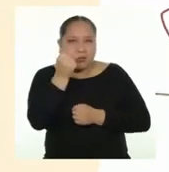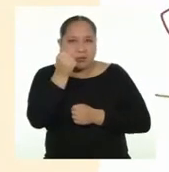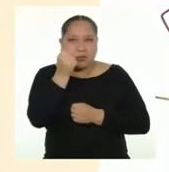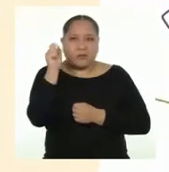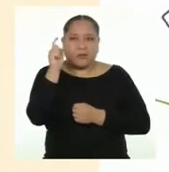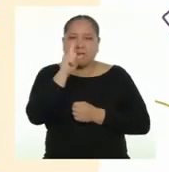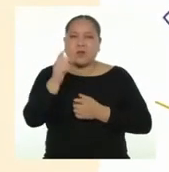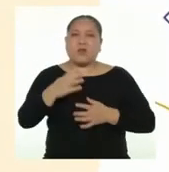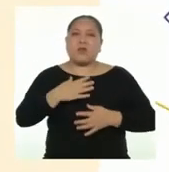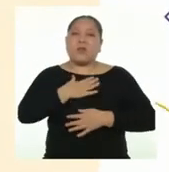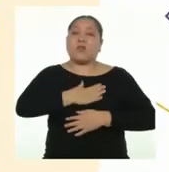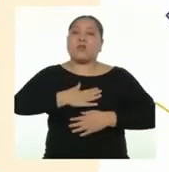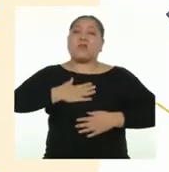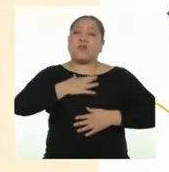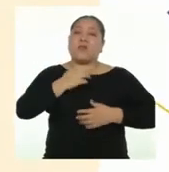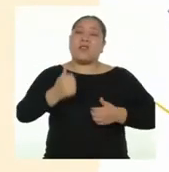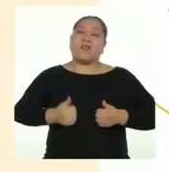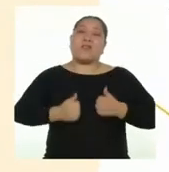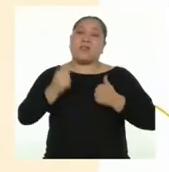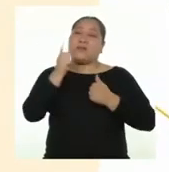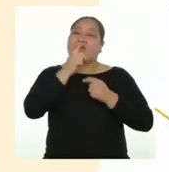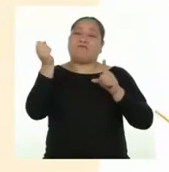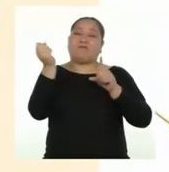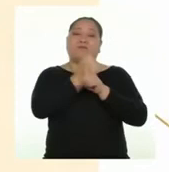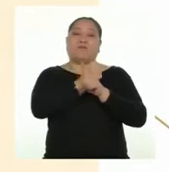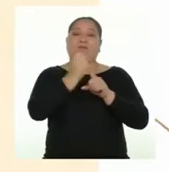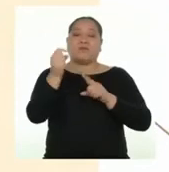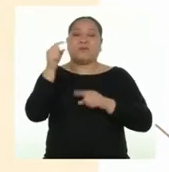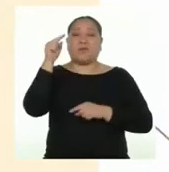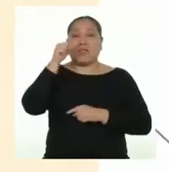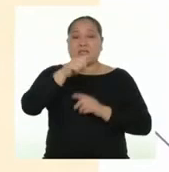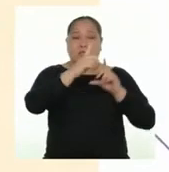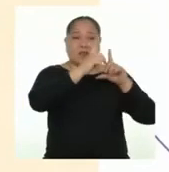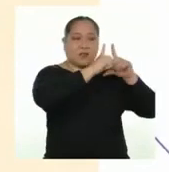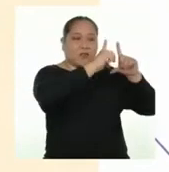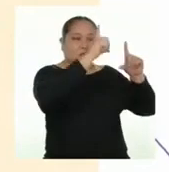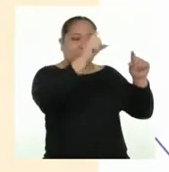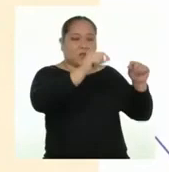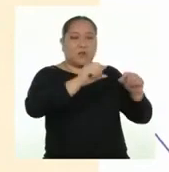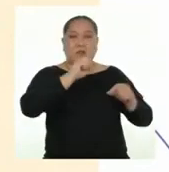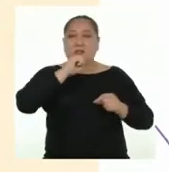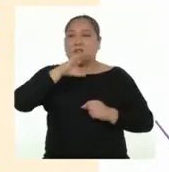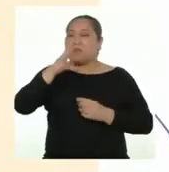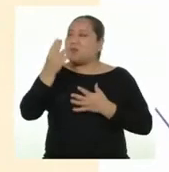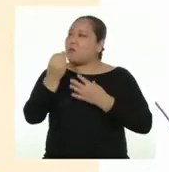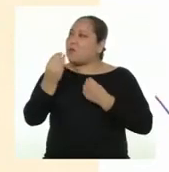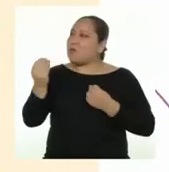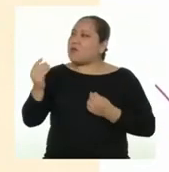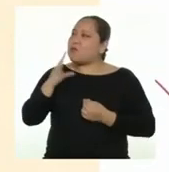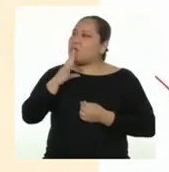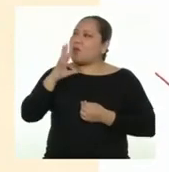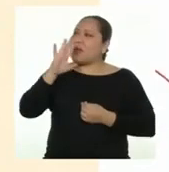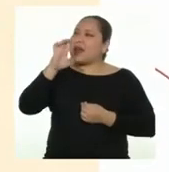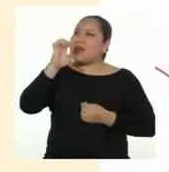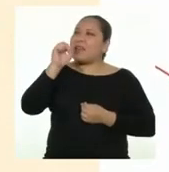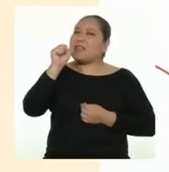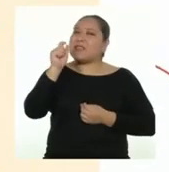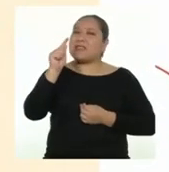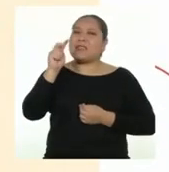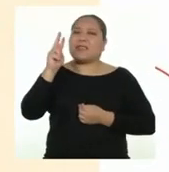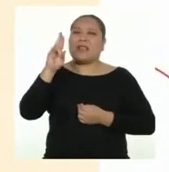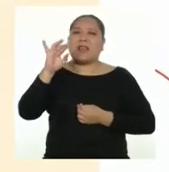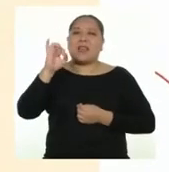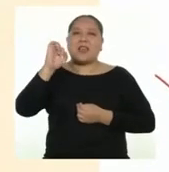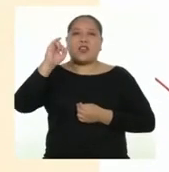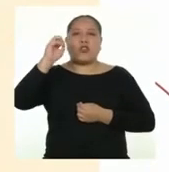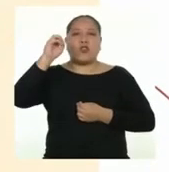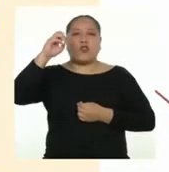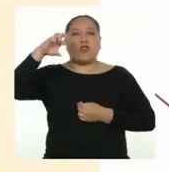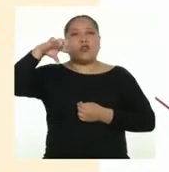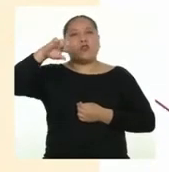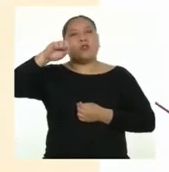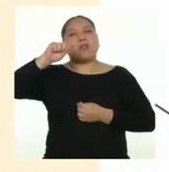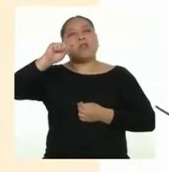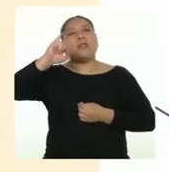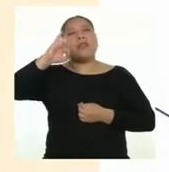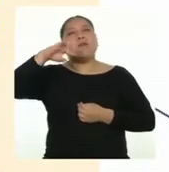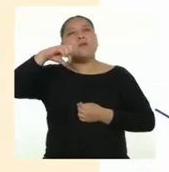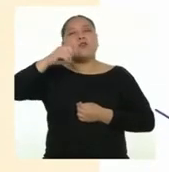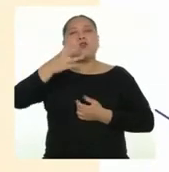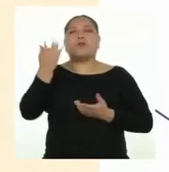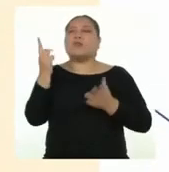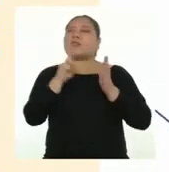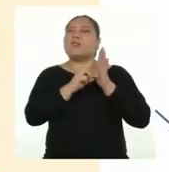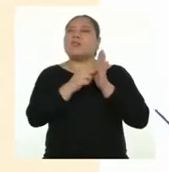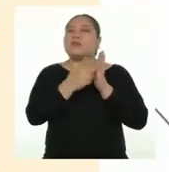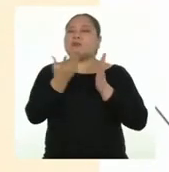vida sin violencia. Este párrafo habla bastante sobre los estereotipos, profesora. Efectivamente. ¿Y qué son los